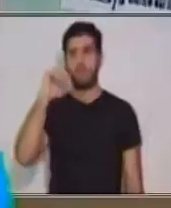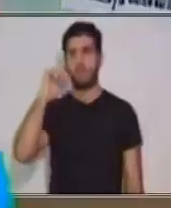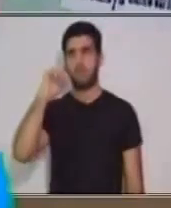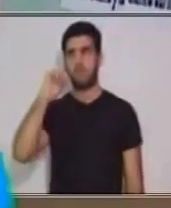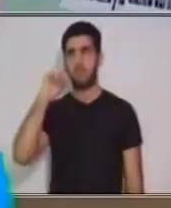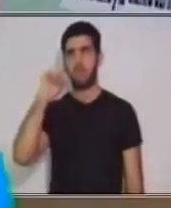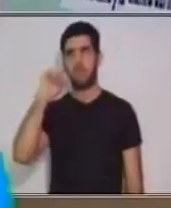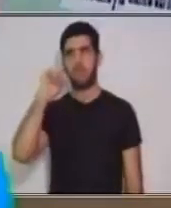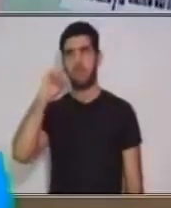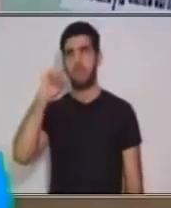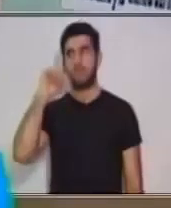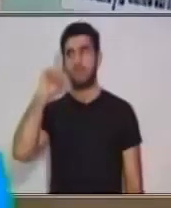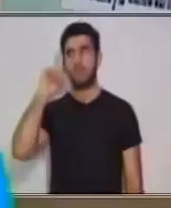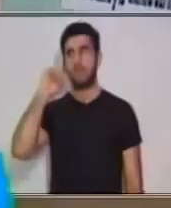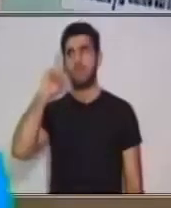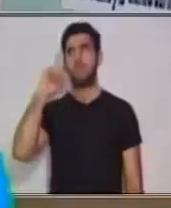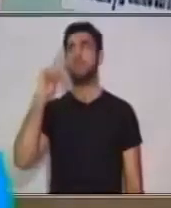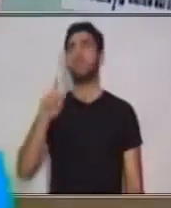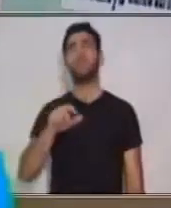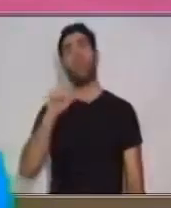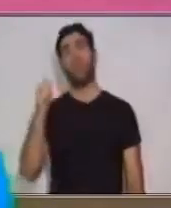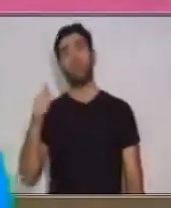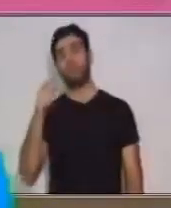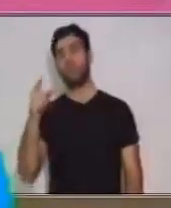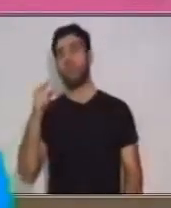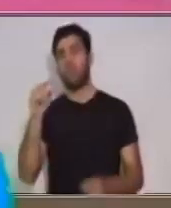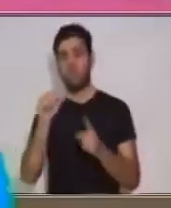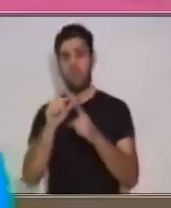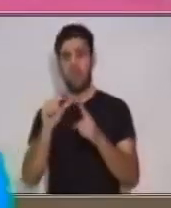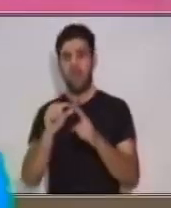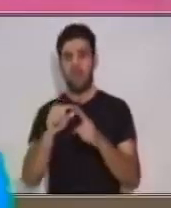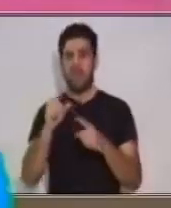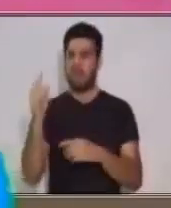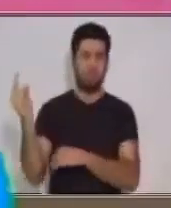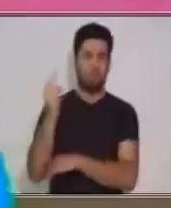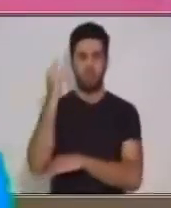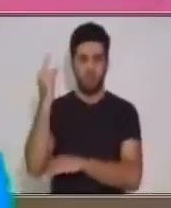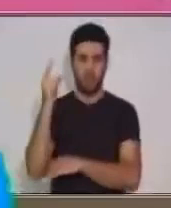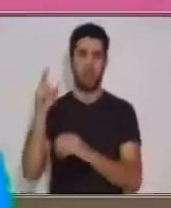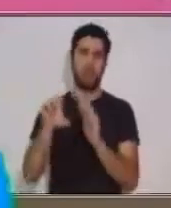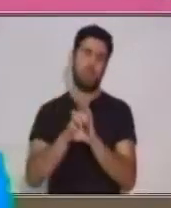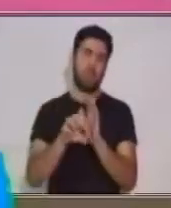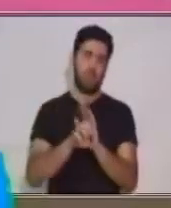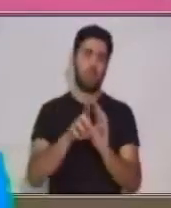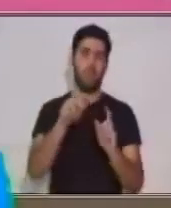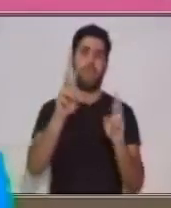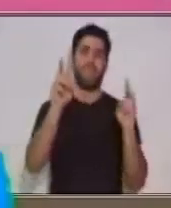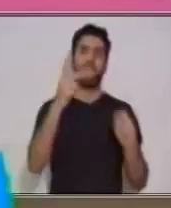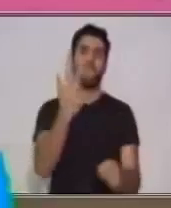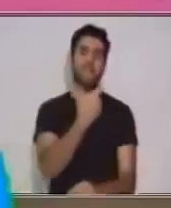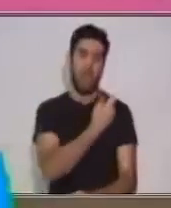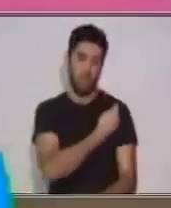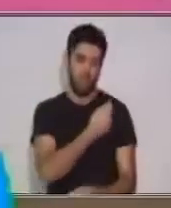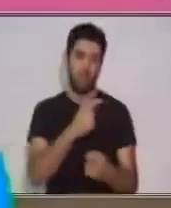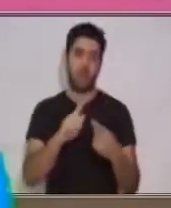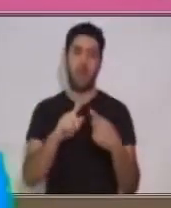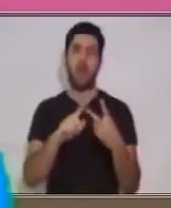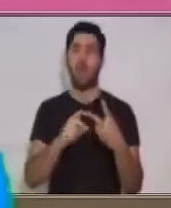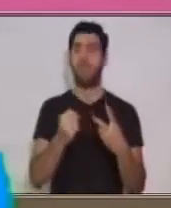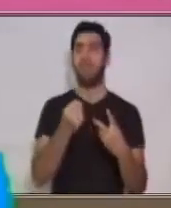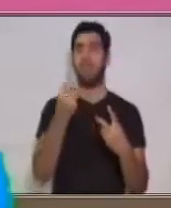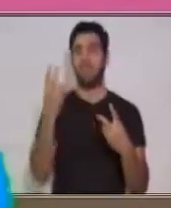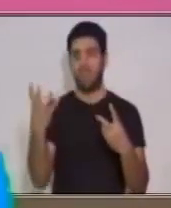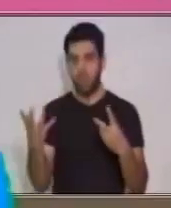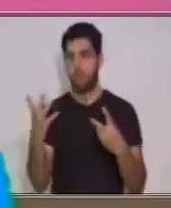rojo puedes resaltar las palabras claves. ¿Cuáles son esas palabras? Por ejemplo, vacunación. Los números pares y impares eran